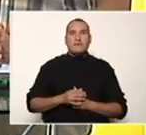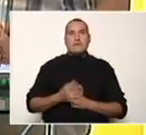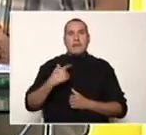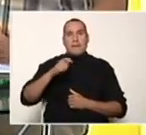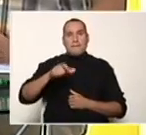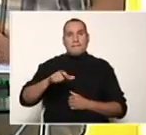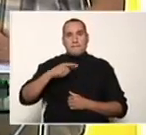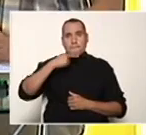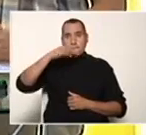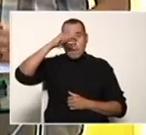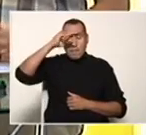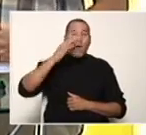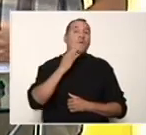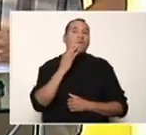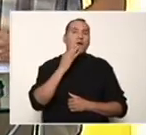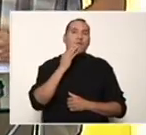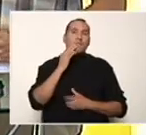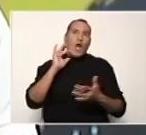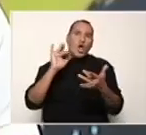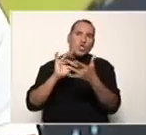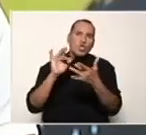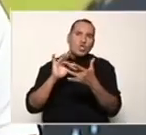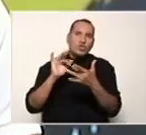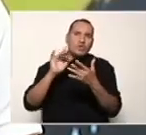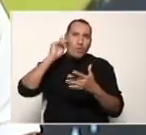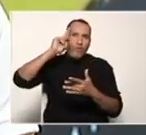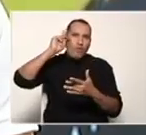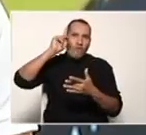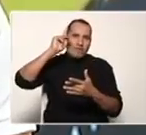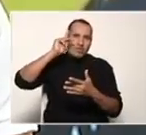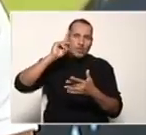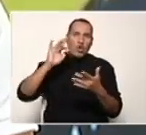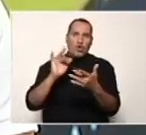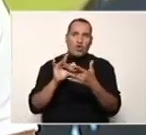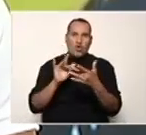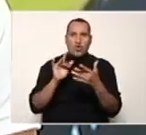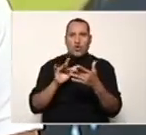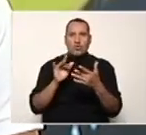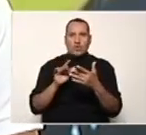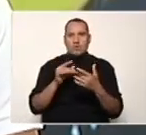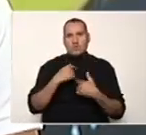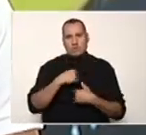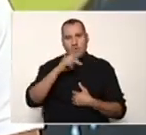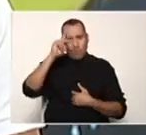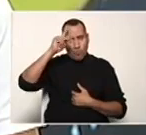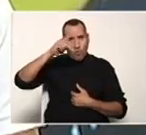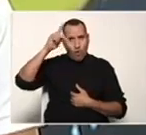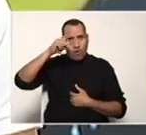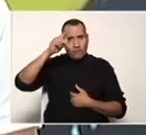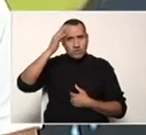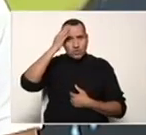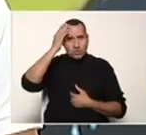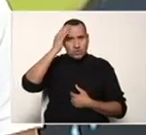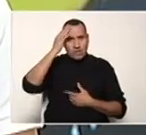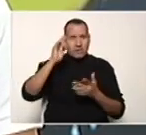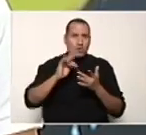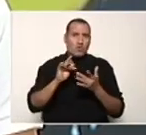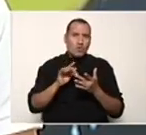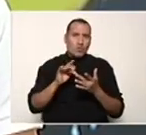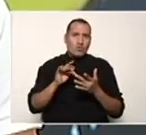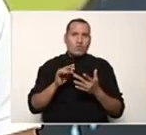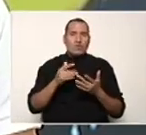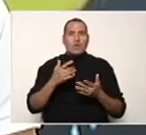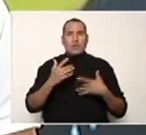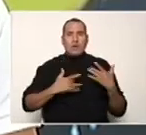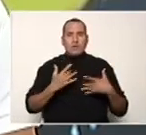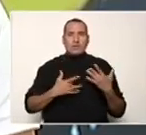representante mantenga contacto con el docente del área de formación correspondiente quien también maneja muchísima más información al respecto a las actividades